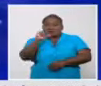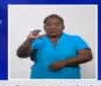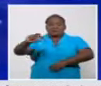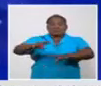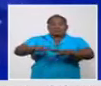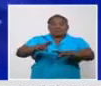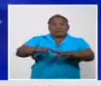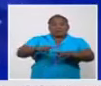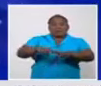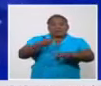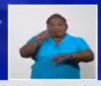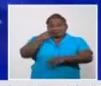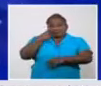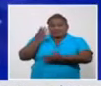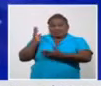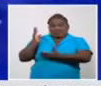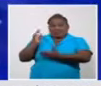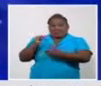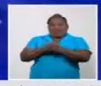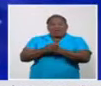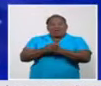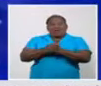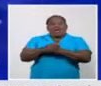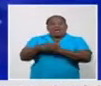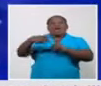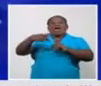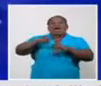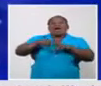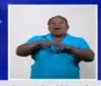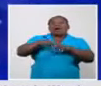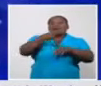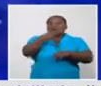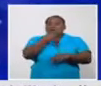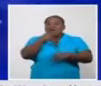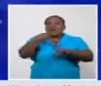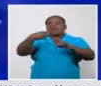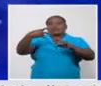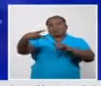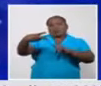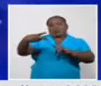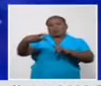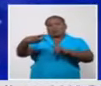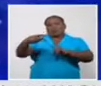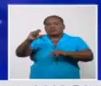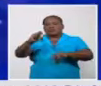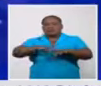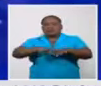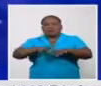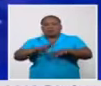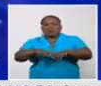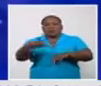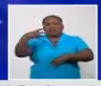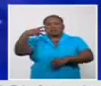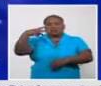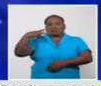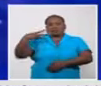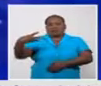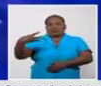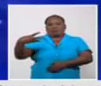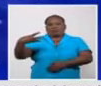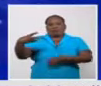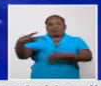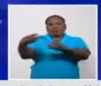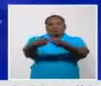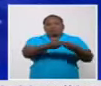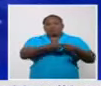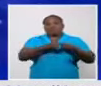que Habana Vieja en segundo y Centro Habana en tercer lugar una transmisión muy elevada y